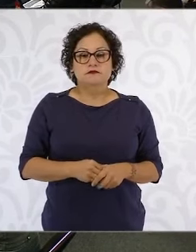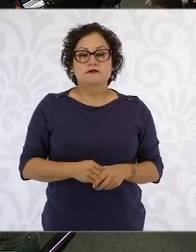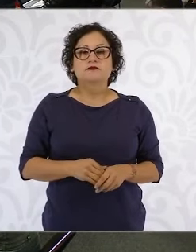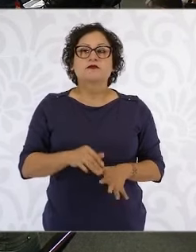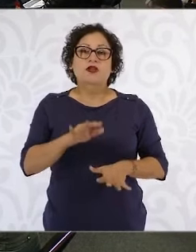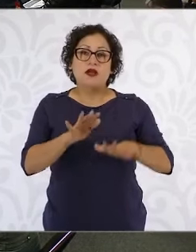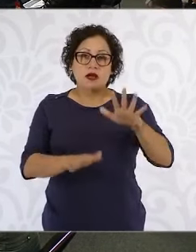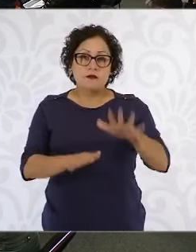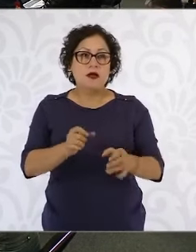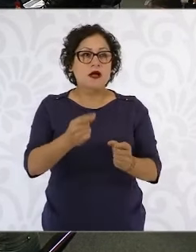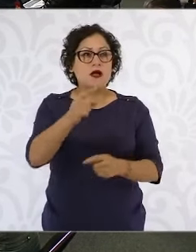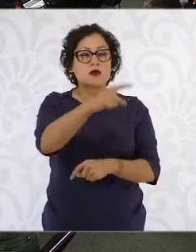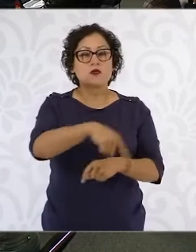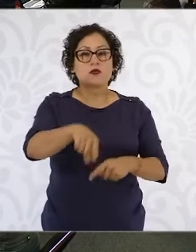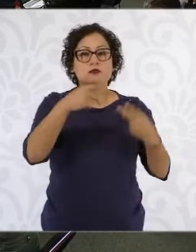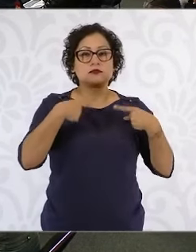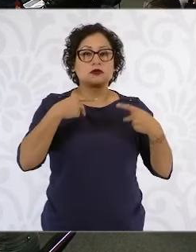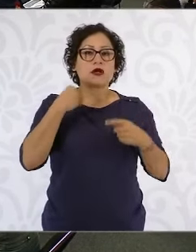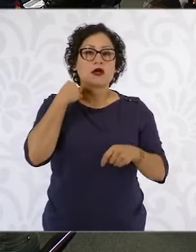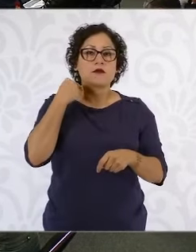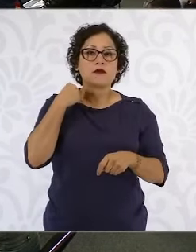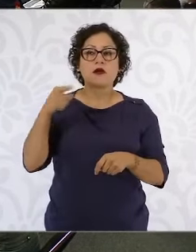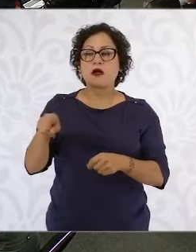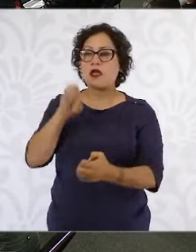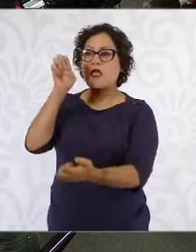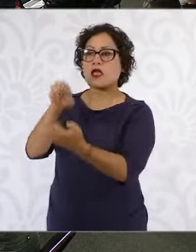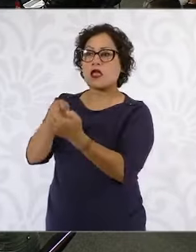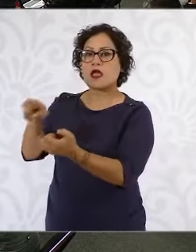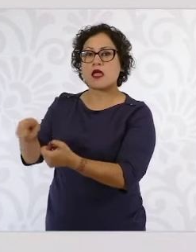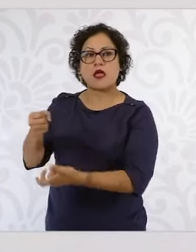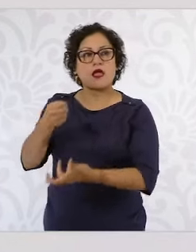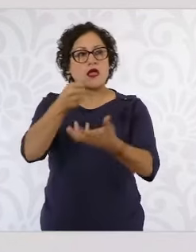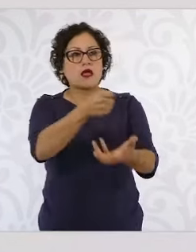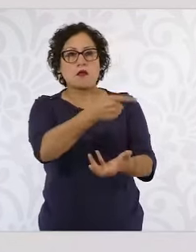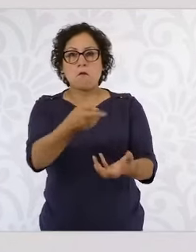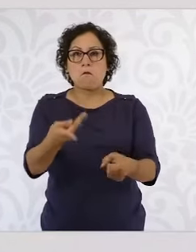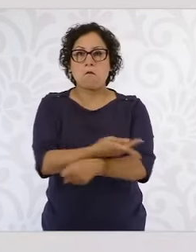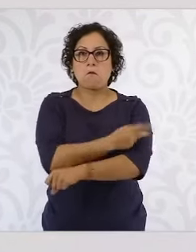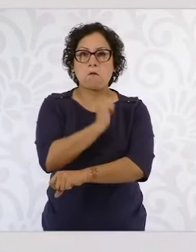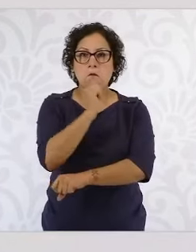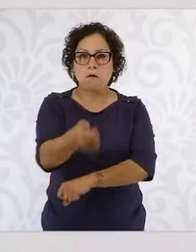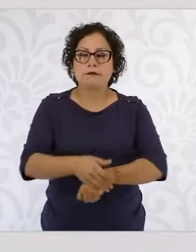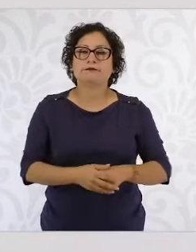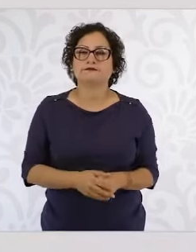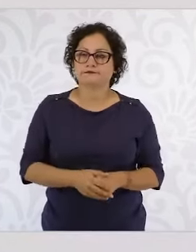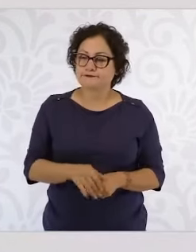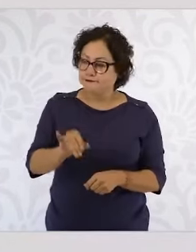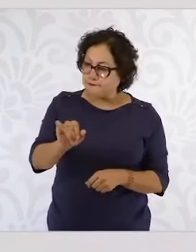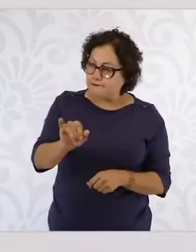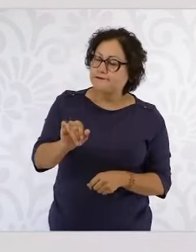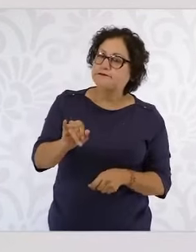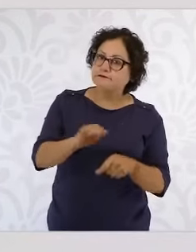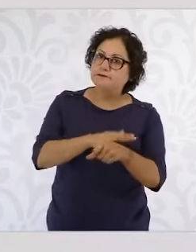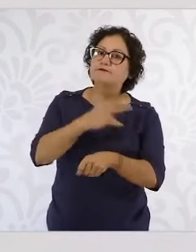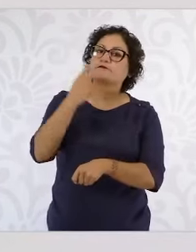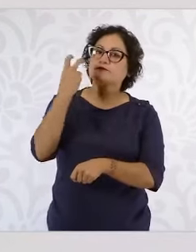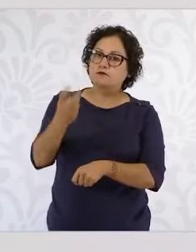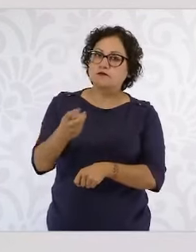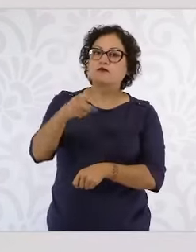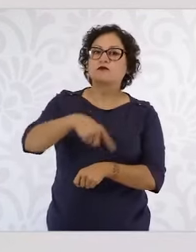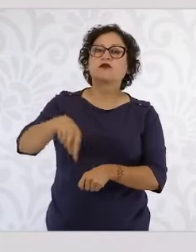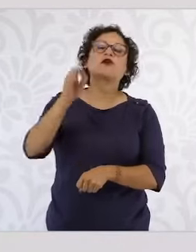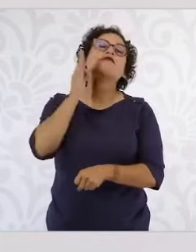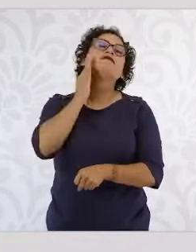Y por eso es importante las fiscalías especializadas, porque justamente no hay una perspectiva de